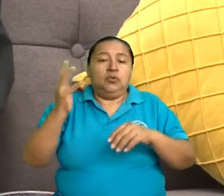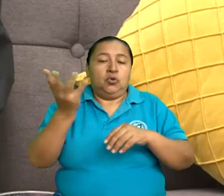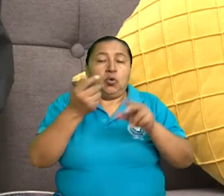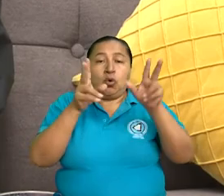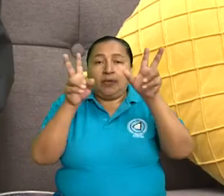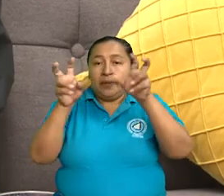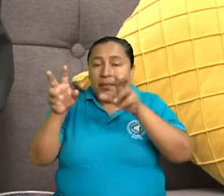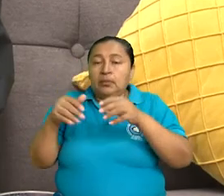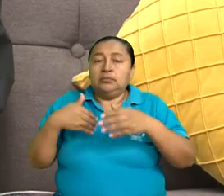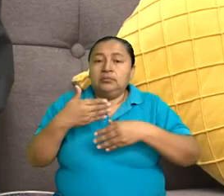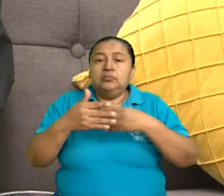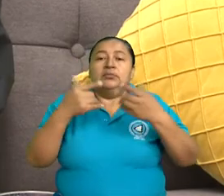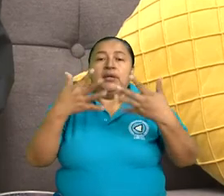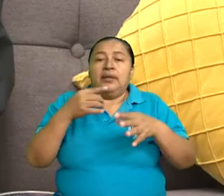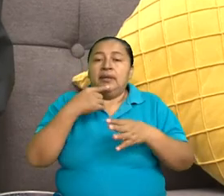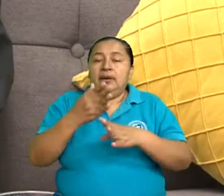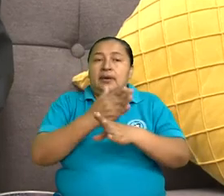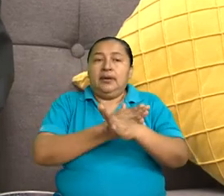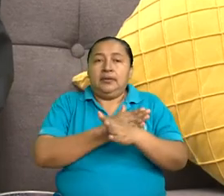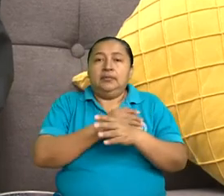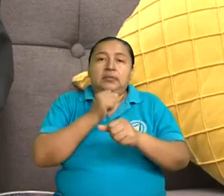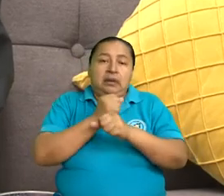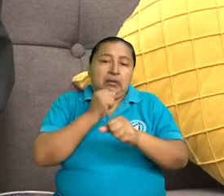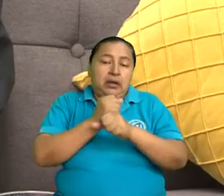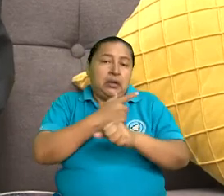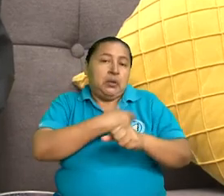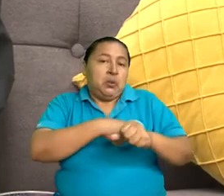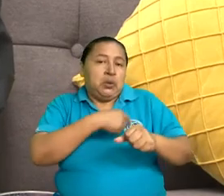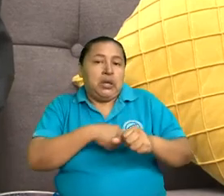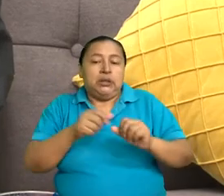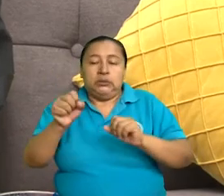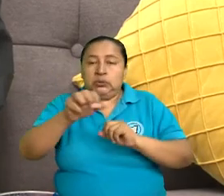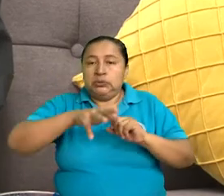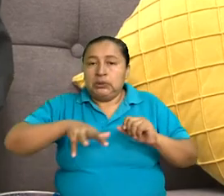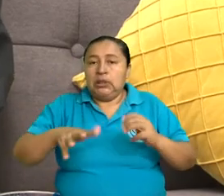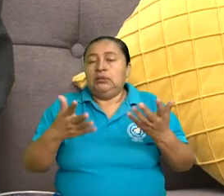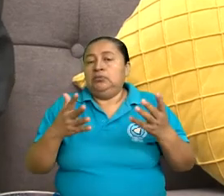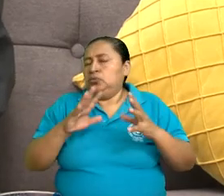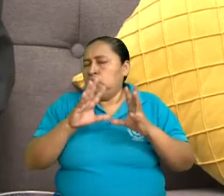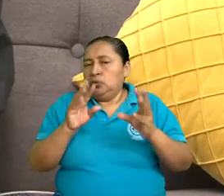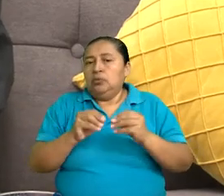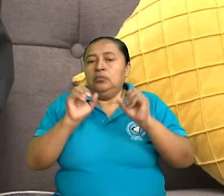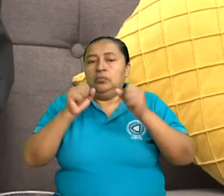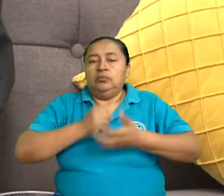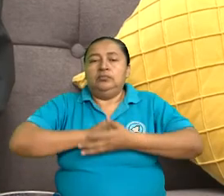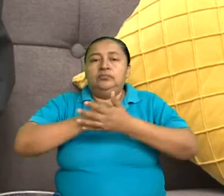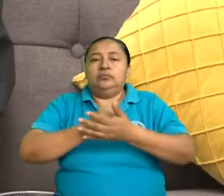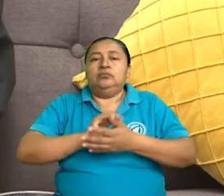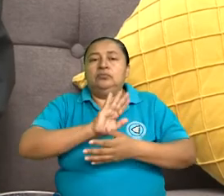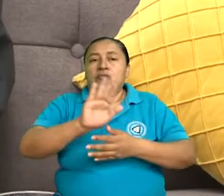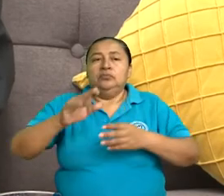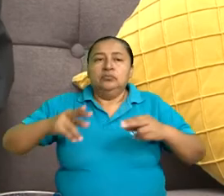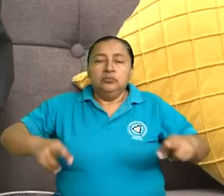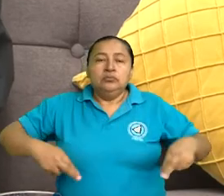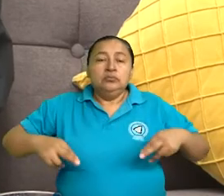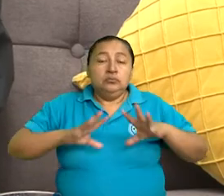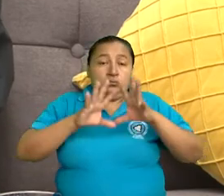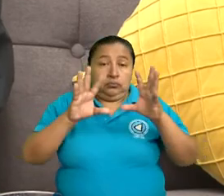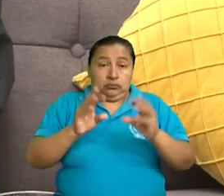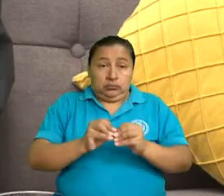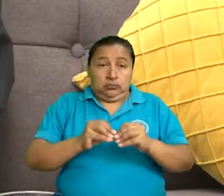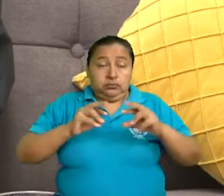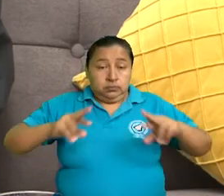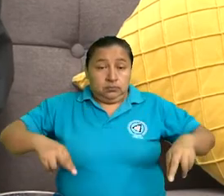ámbitos, que ya mencioné, al ámbito laboral, escolar, social, que permita su rehabilitación integral, su